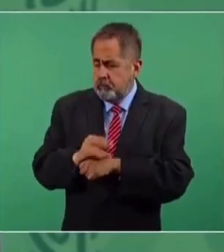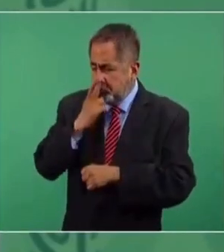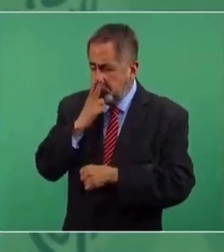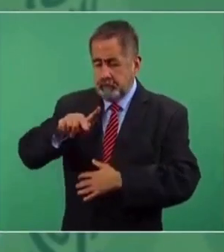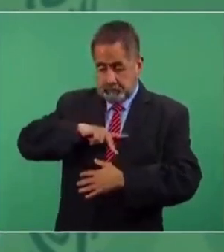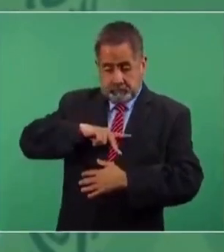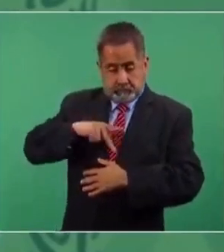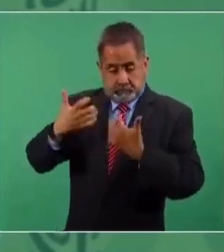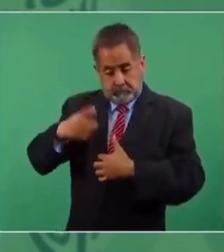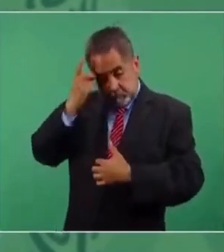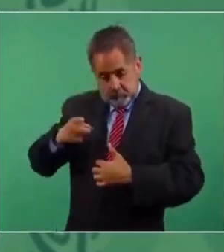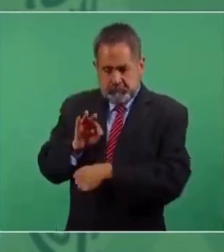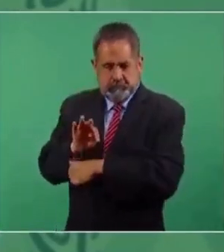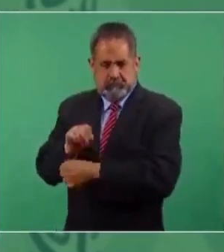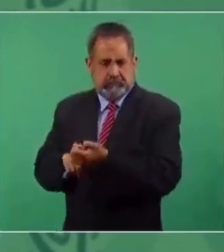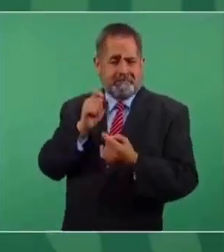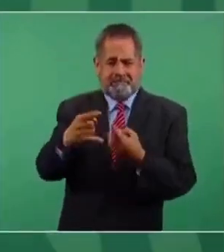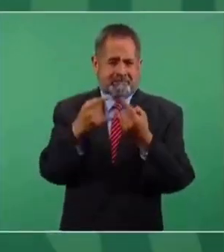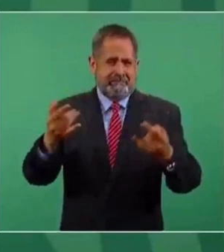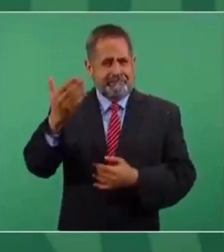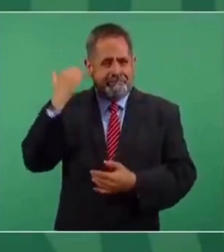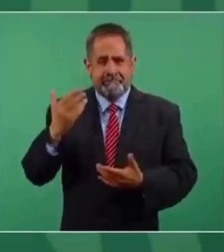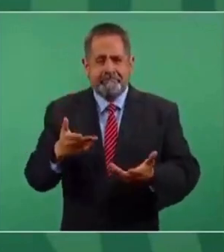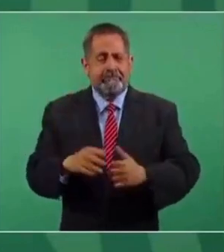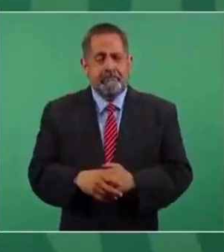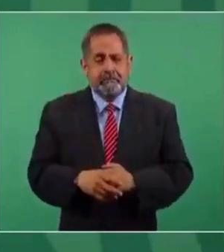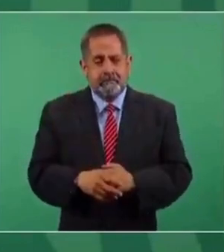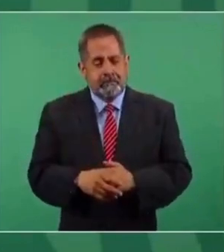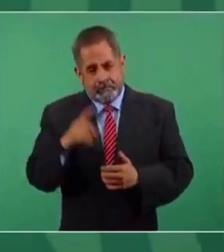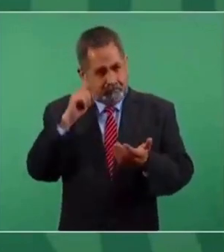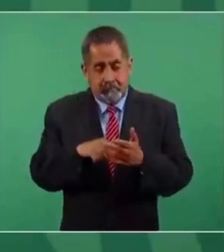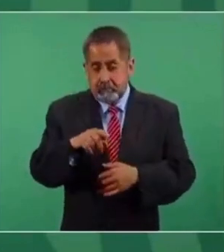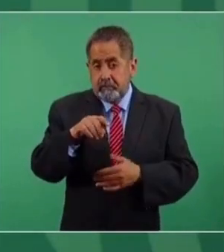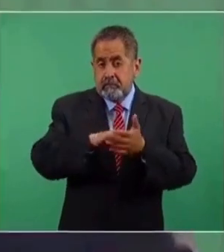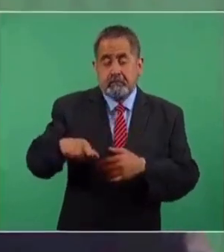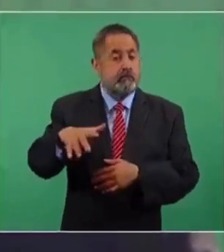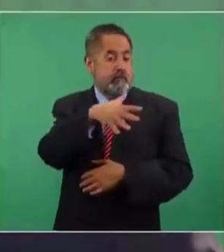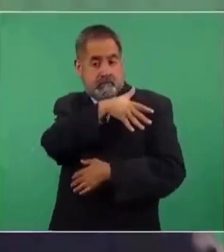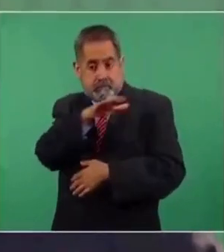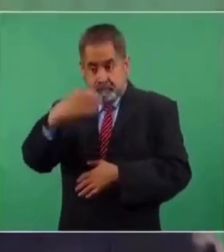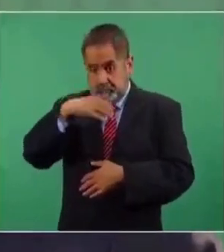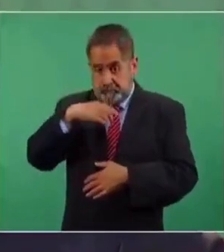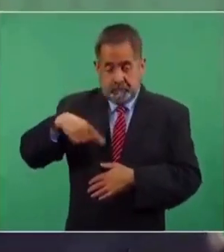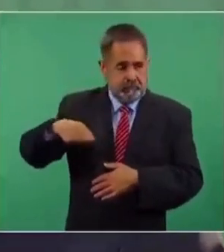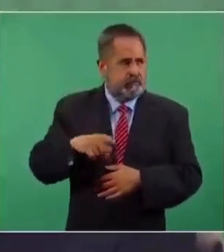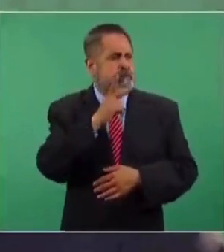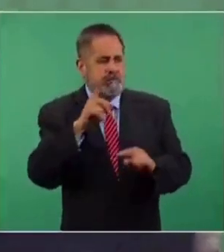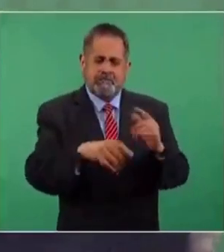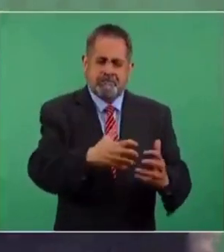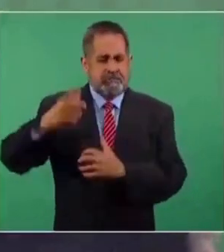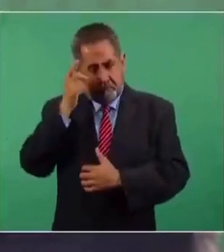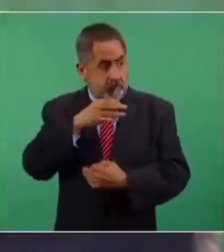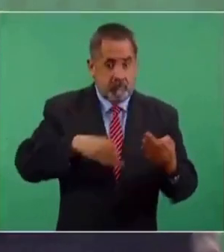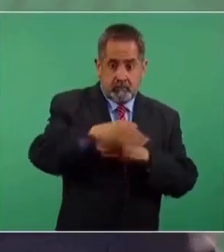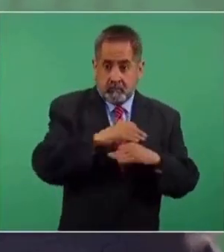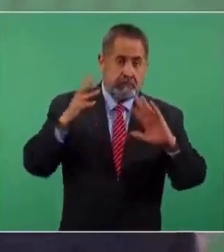protegen sus empresas estratégicas. ¿Ustedes creen que todos aplaudieron cuando el general Cárdenas expropió el petróleo?